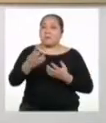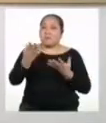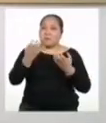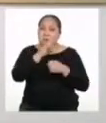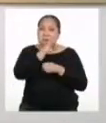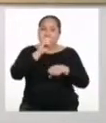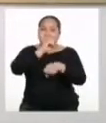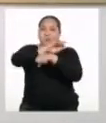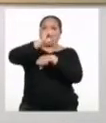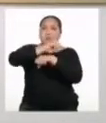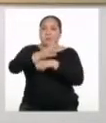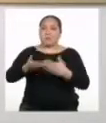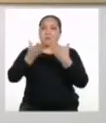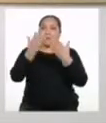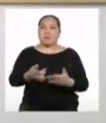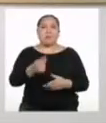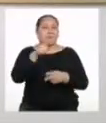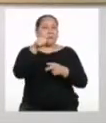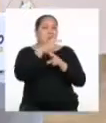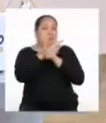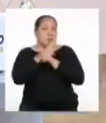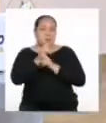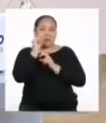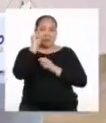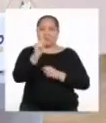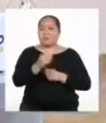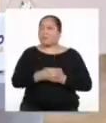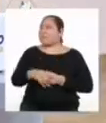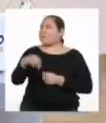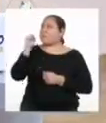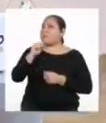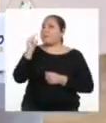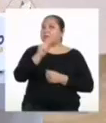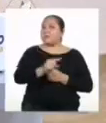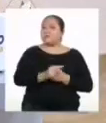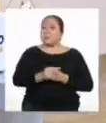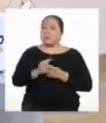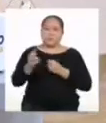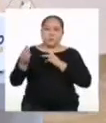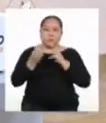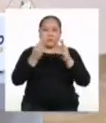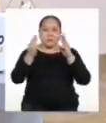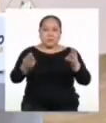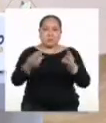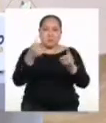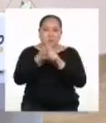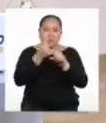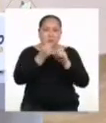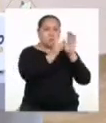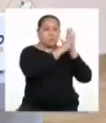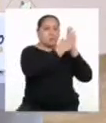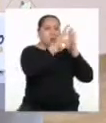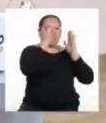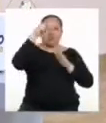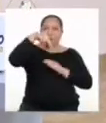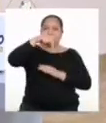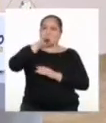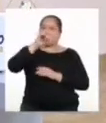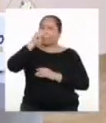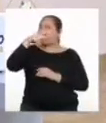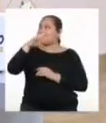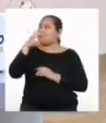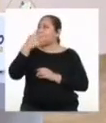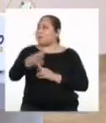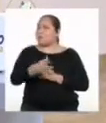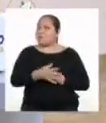consejos. Así que hay que tener algo más de cuidado. Es que en un medio propio como el fanzine, por más alternativo o